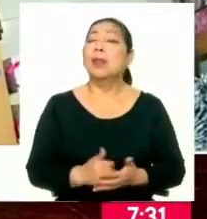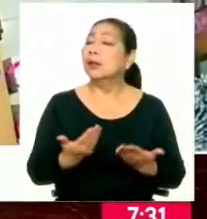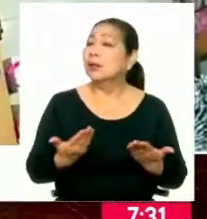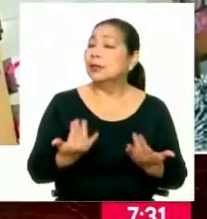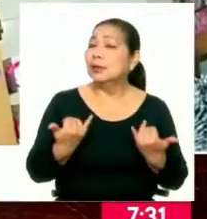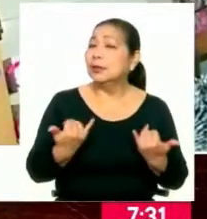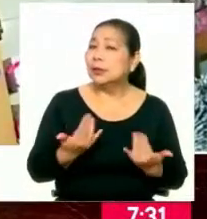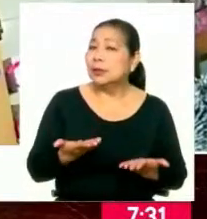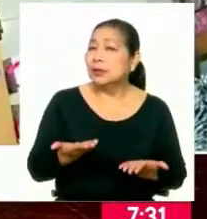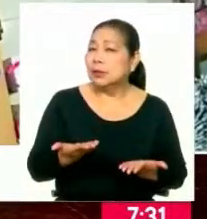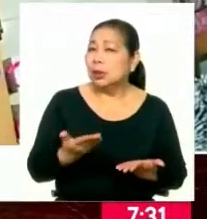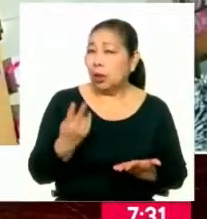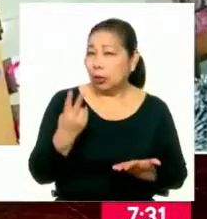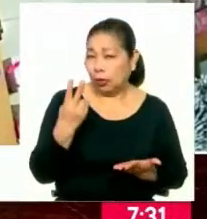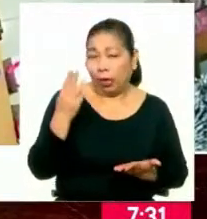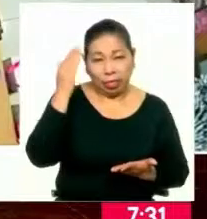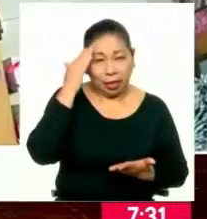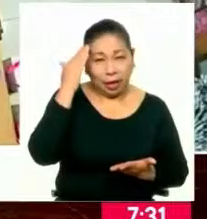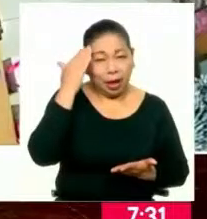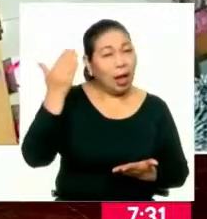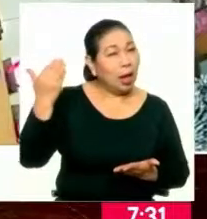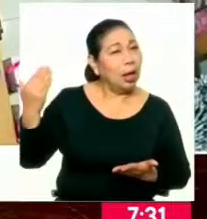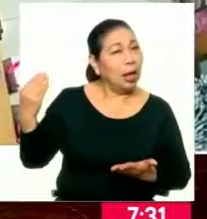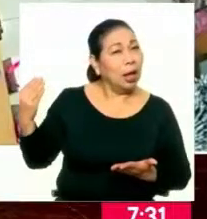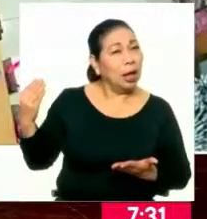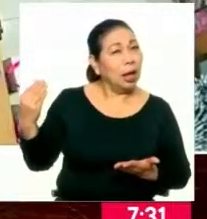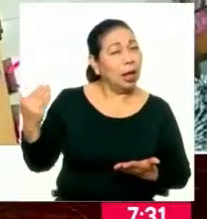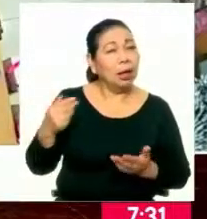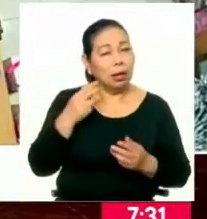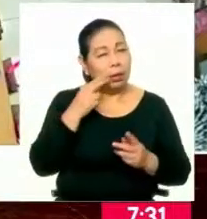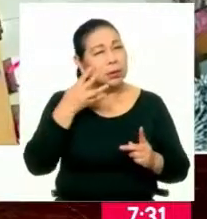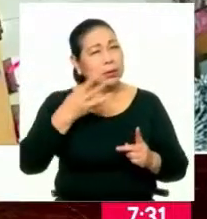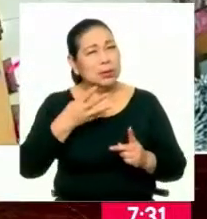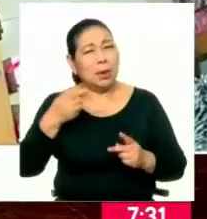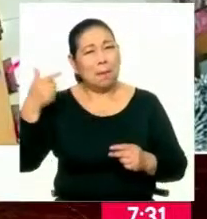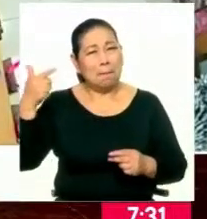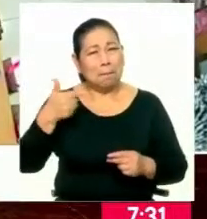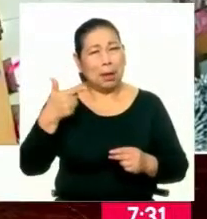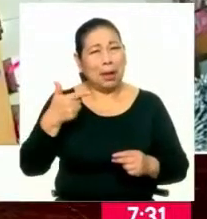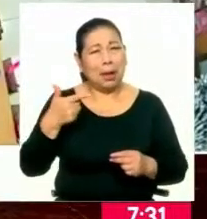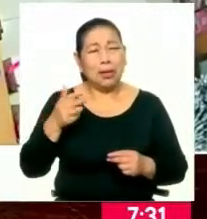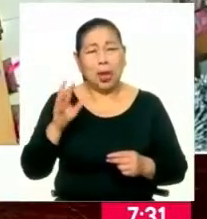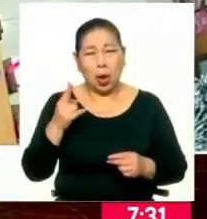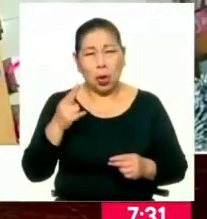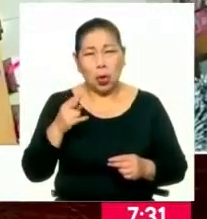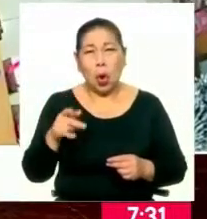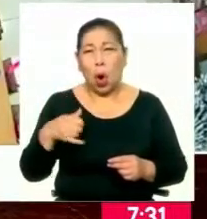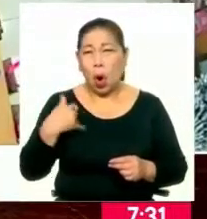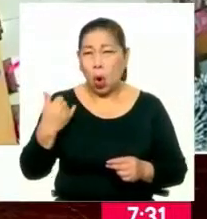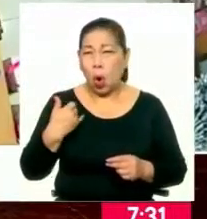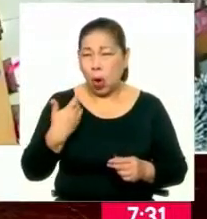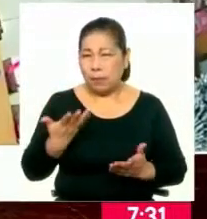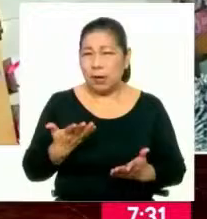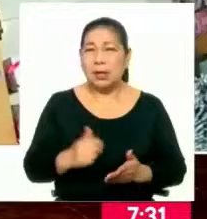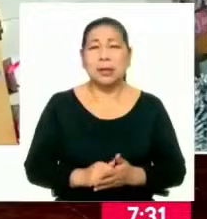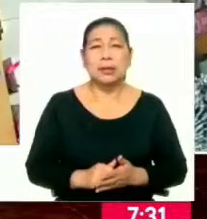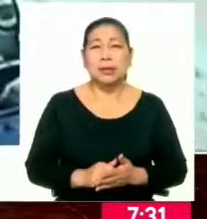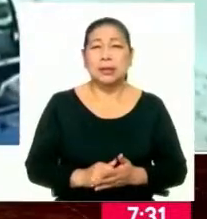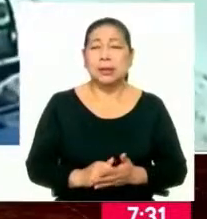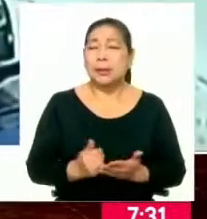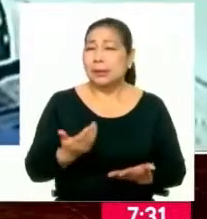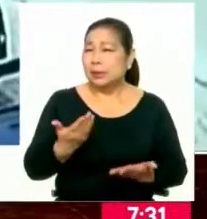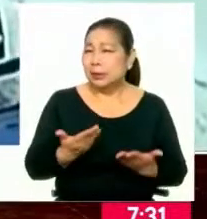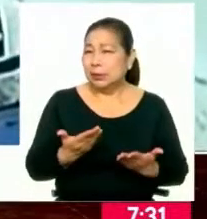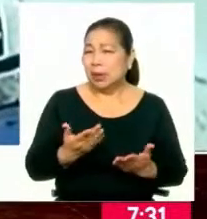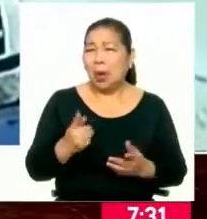propósito de ello, hace dos días en realidad fuimos testigos de un asesinato, en un intento de robo a un joven, a un adolescente. Al